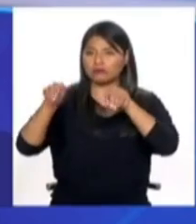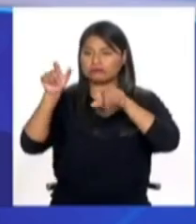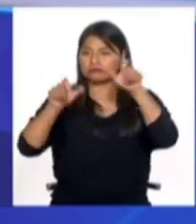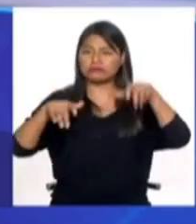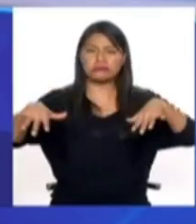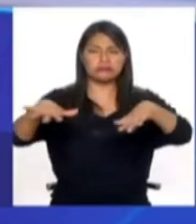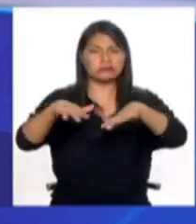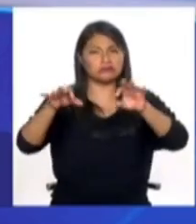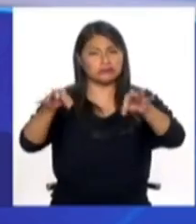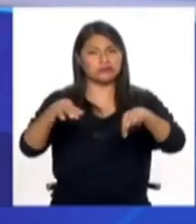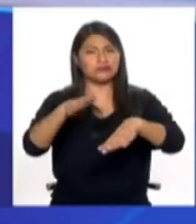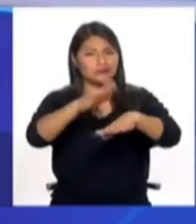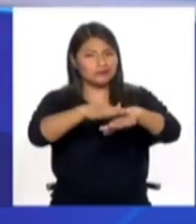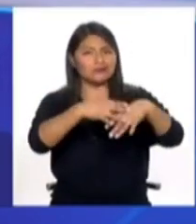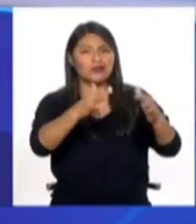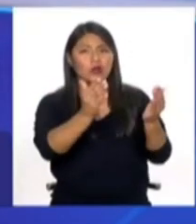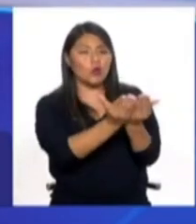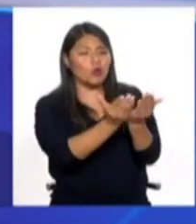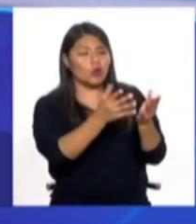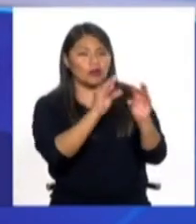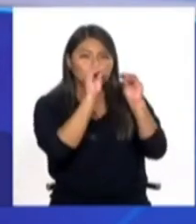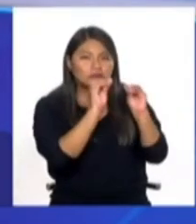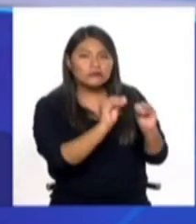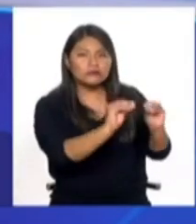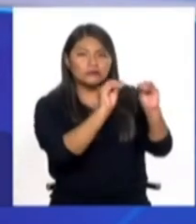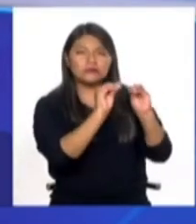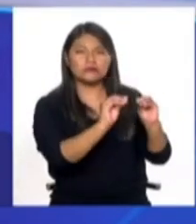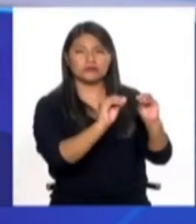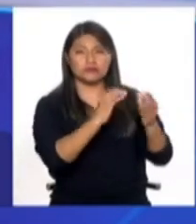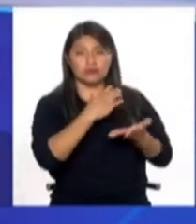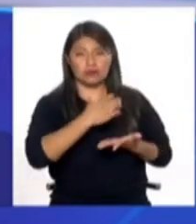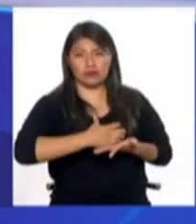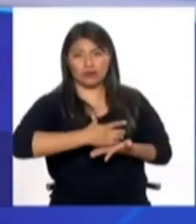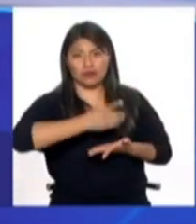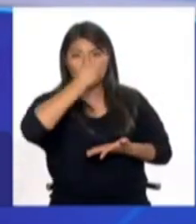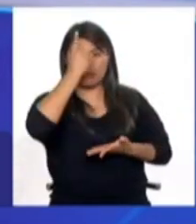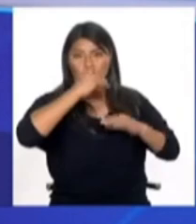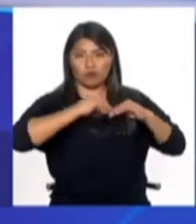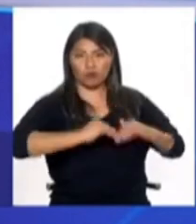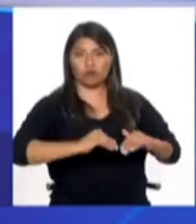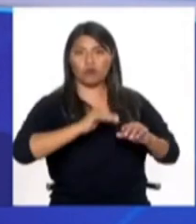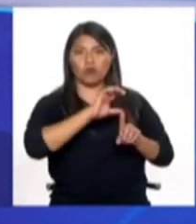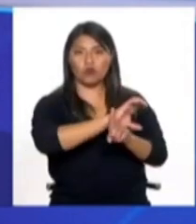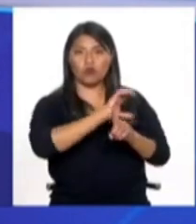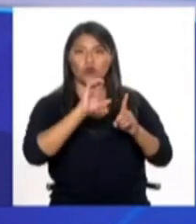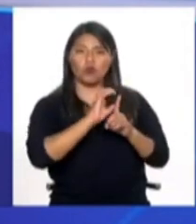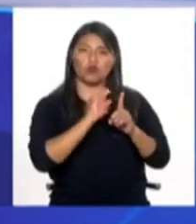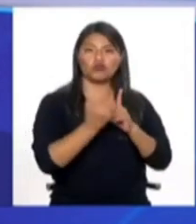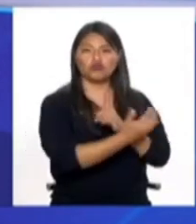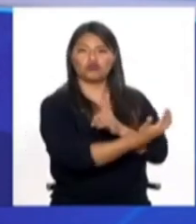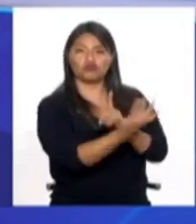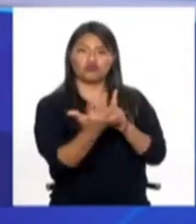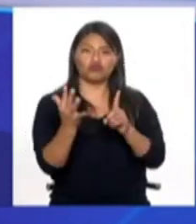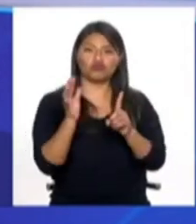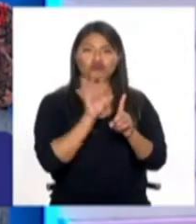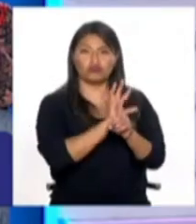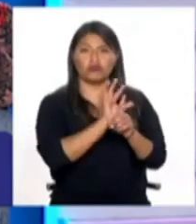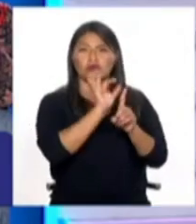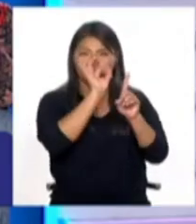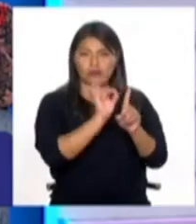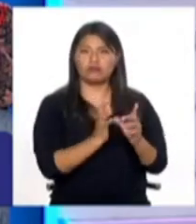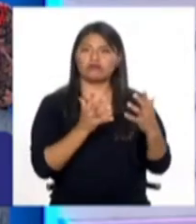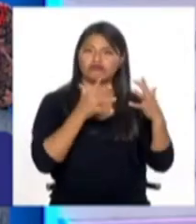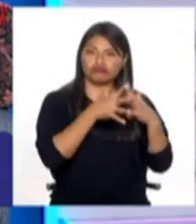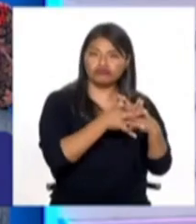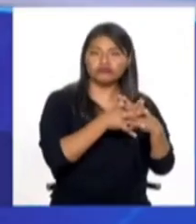Necesitamos trabajar esto en la escuela. Necesitamos que una educación sea intercultural, pero también sea antirracista,